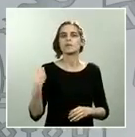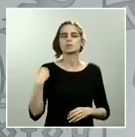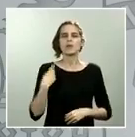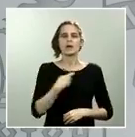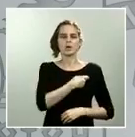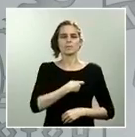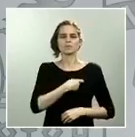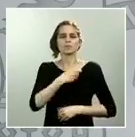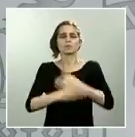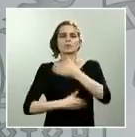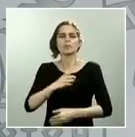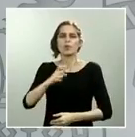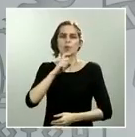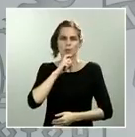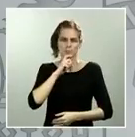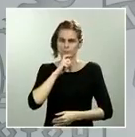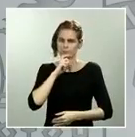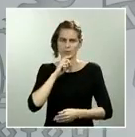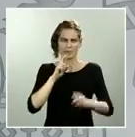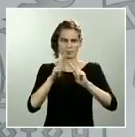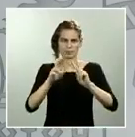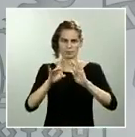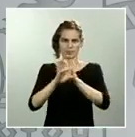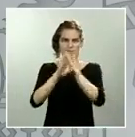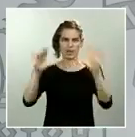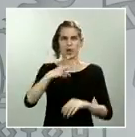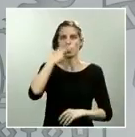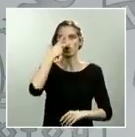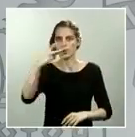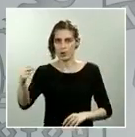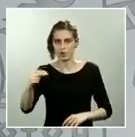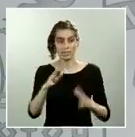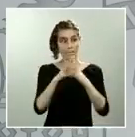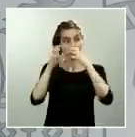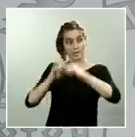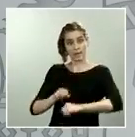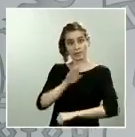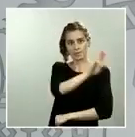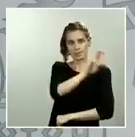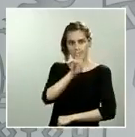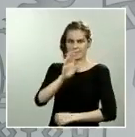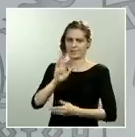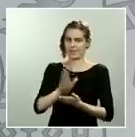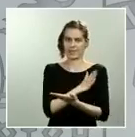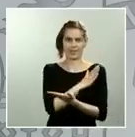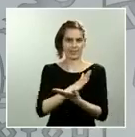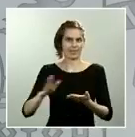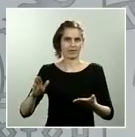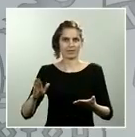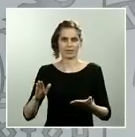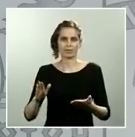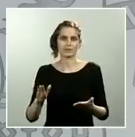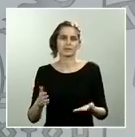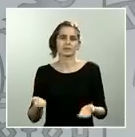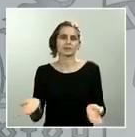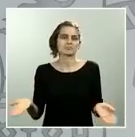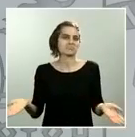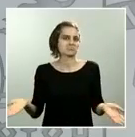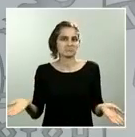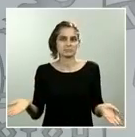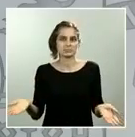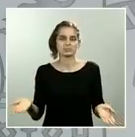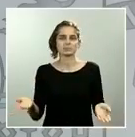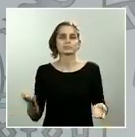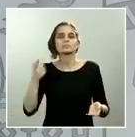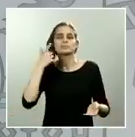no ha habido ningún pacto con el Partido Popular en este sentido y, por tanto, se discutirá, se hablará,